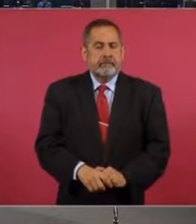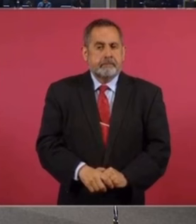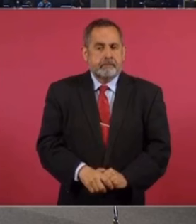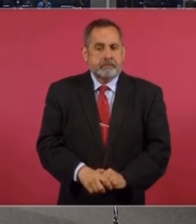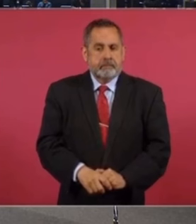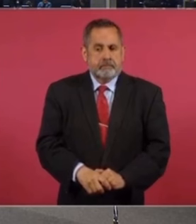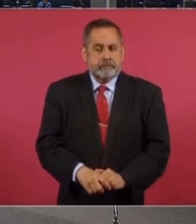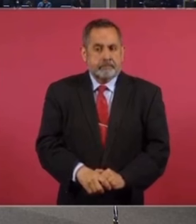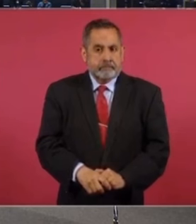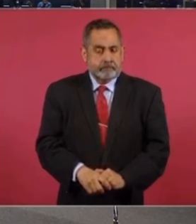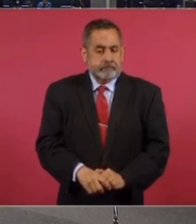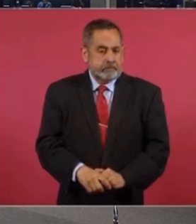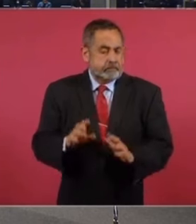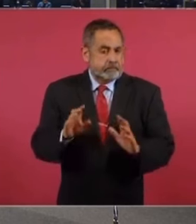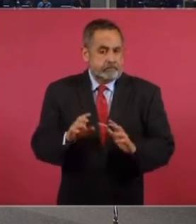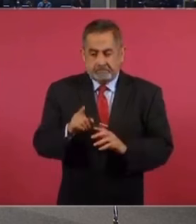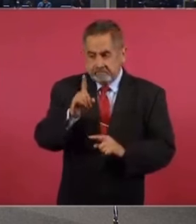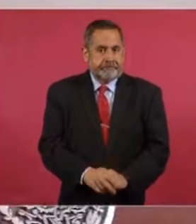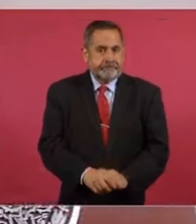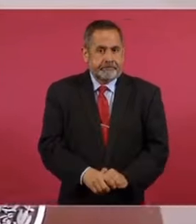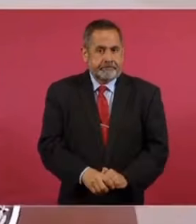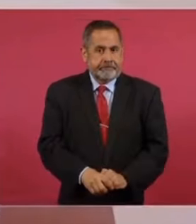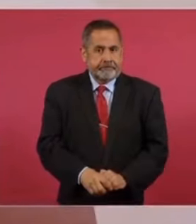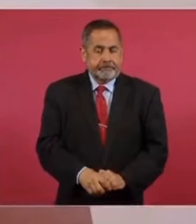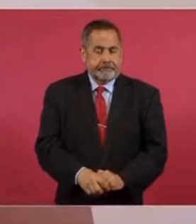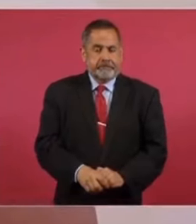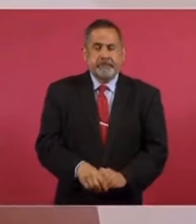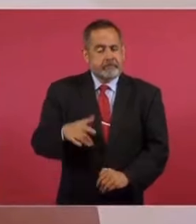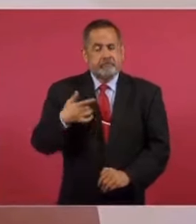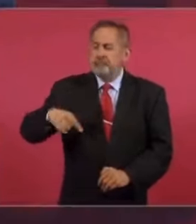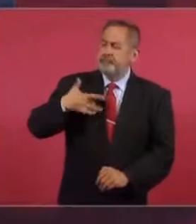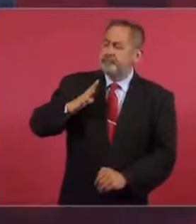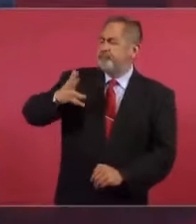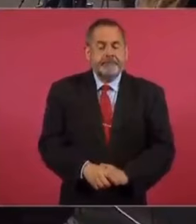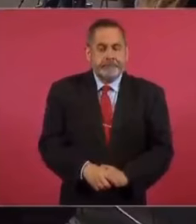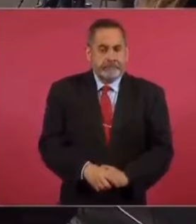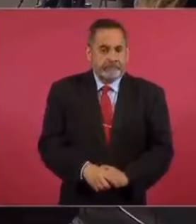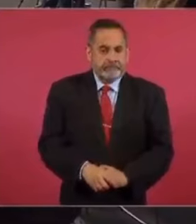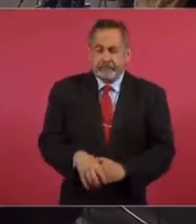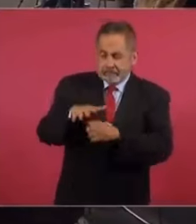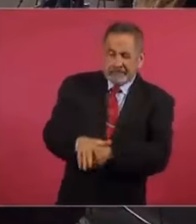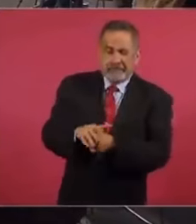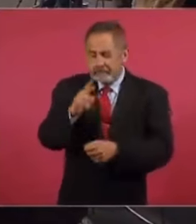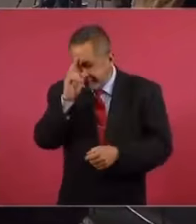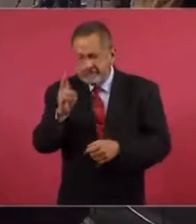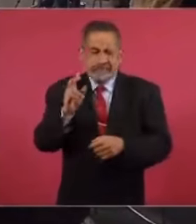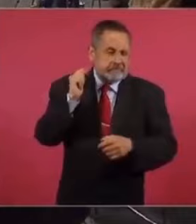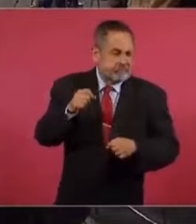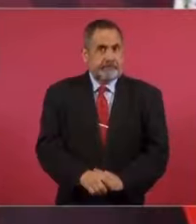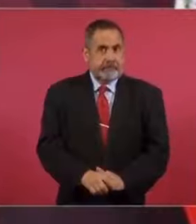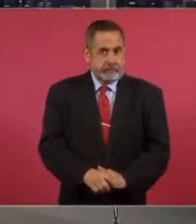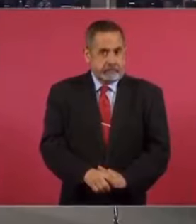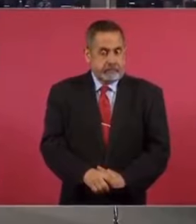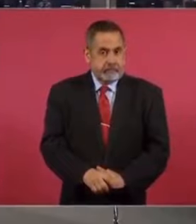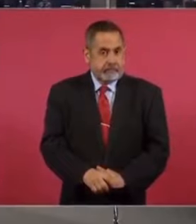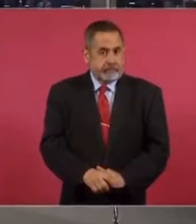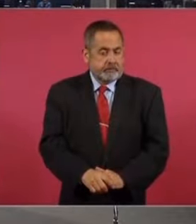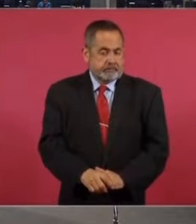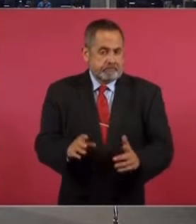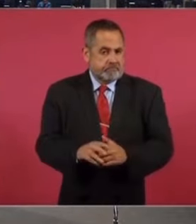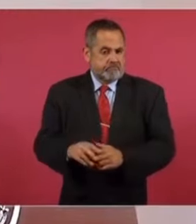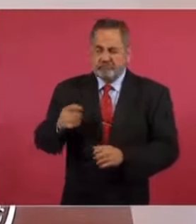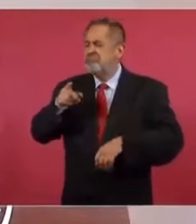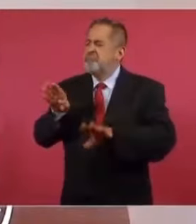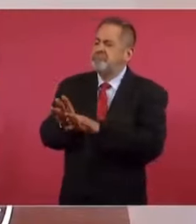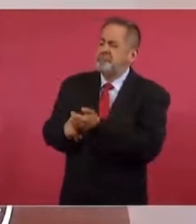y no censuramos a nadie. Debemos de sentirnos muy orgullosos por eso. No hay un régimen autoritario, mucho menos